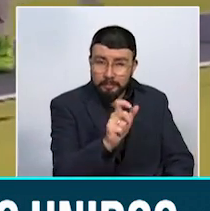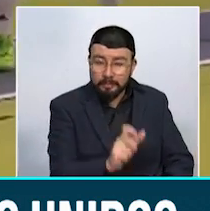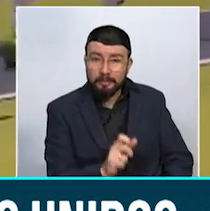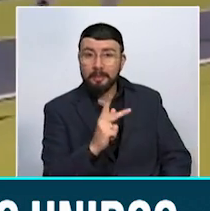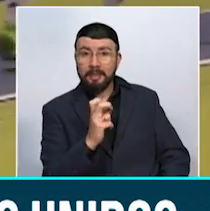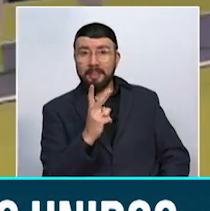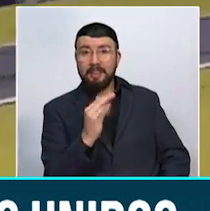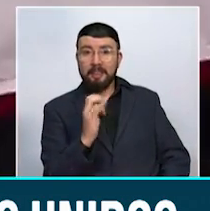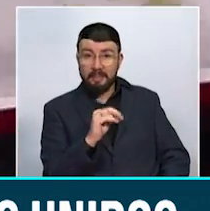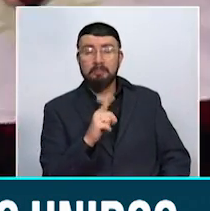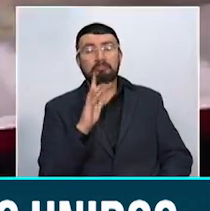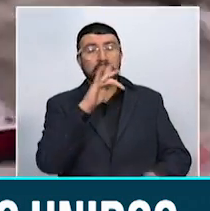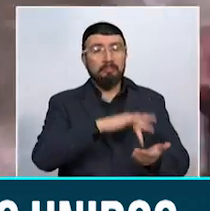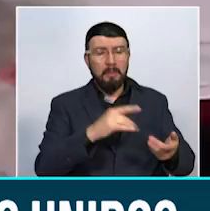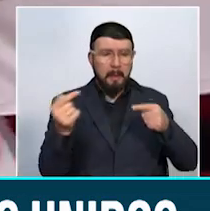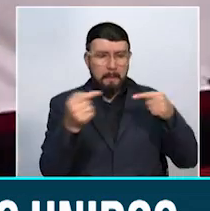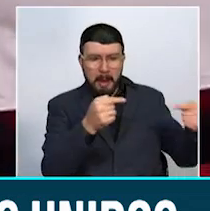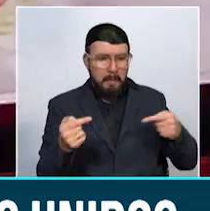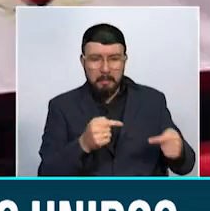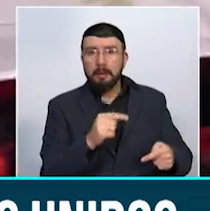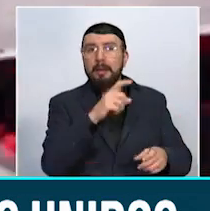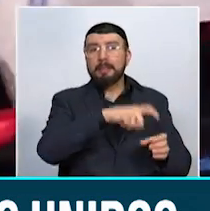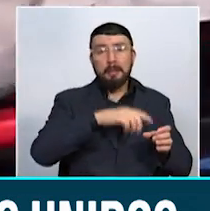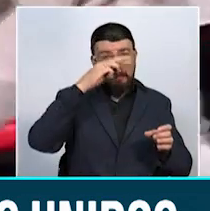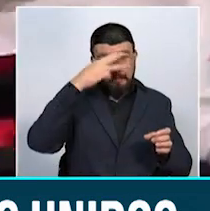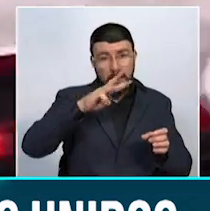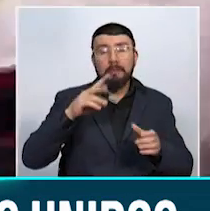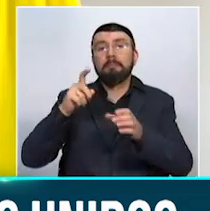participado en Panamericanos, en Cancún y en Cuba.